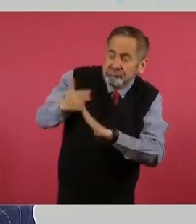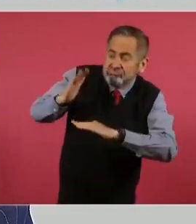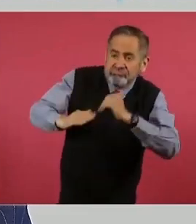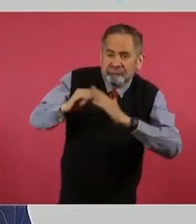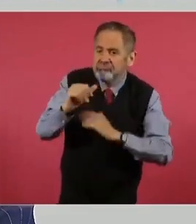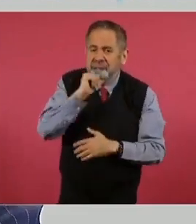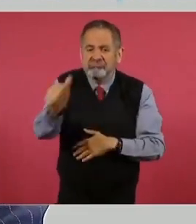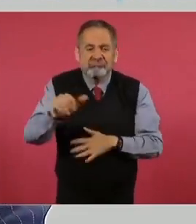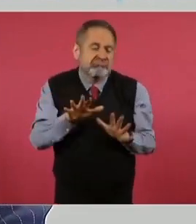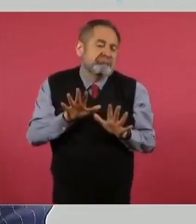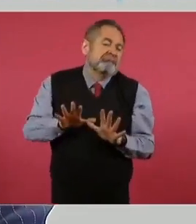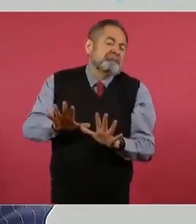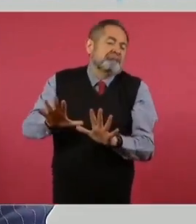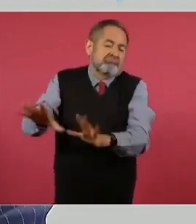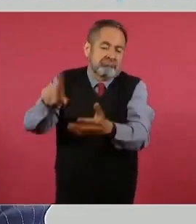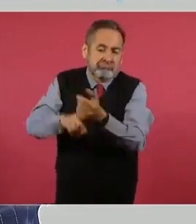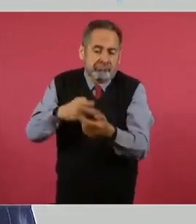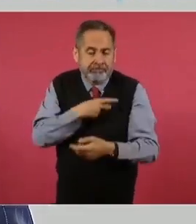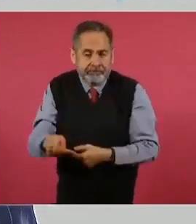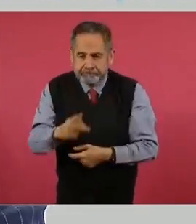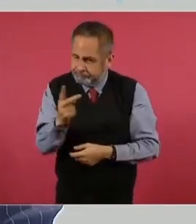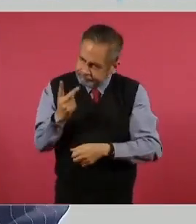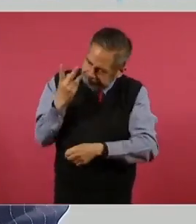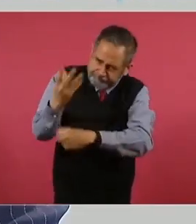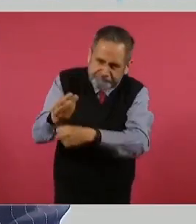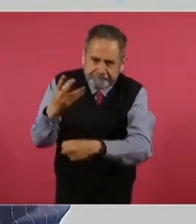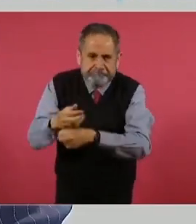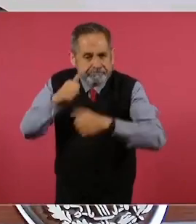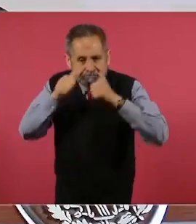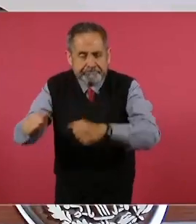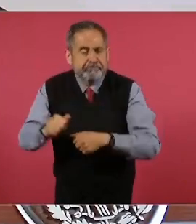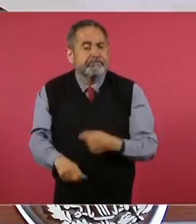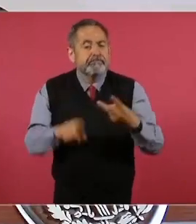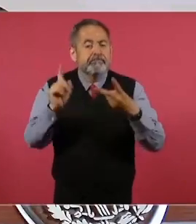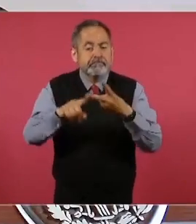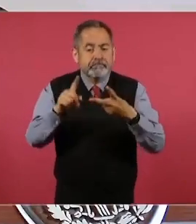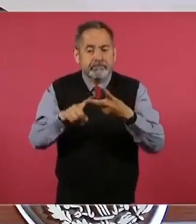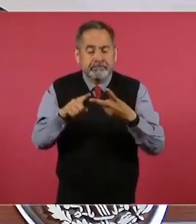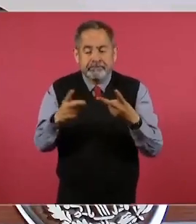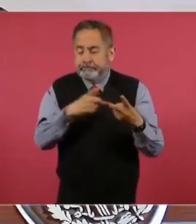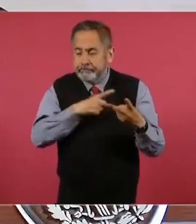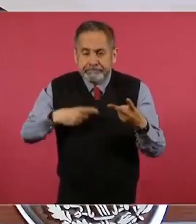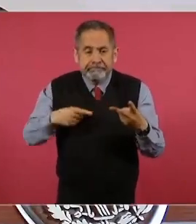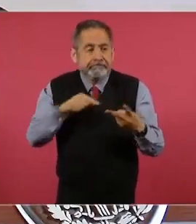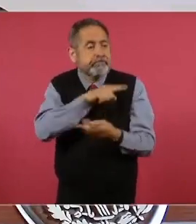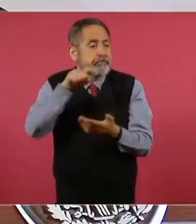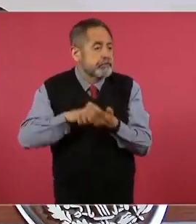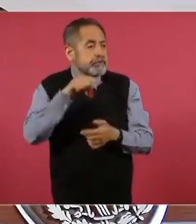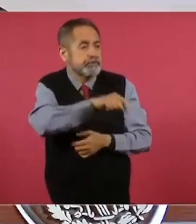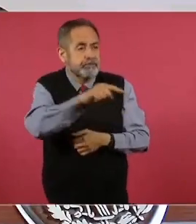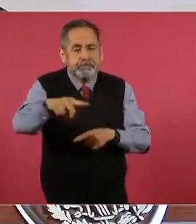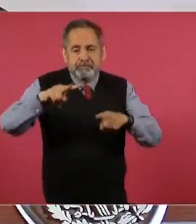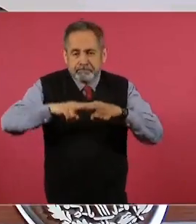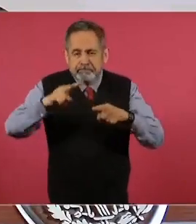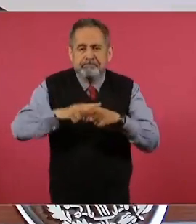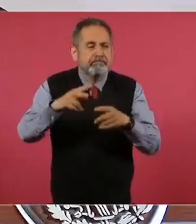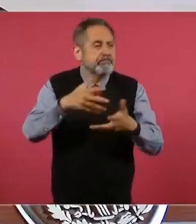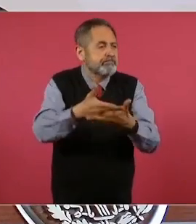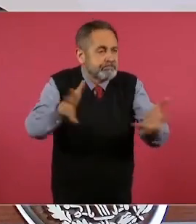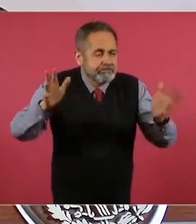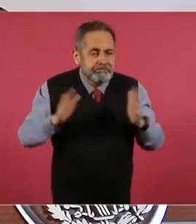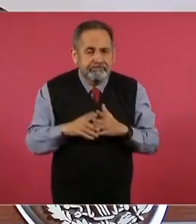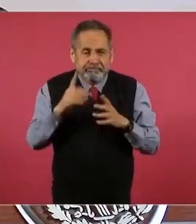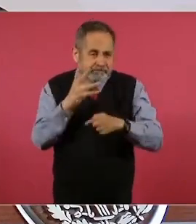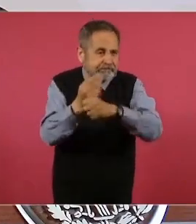habitantes se enfrentan la pobreza. Dos, impulsar la recuperación y apropiación de espacios públicos con la población,